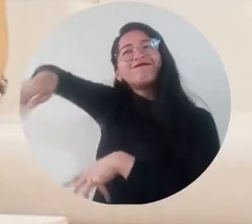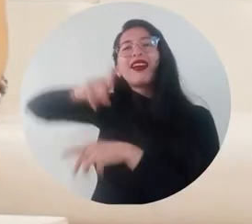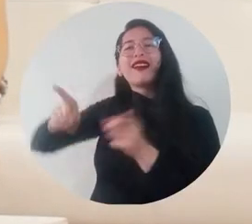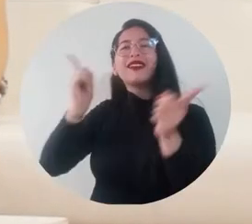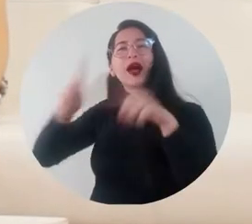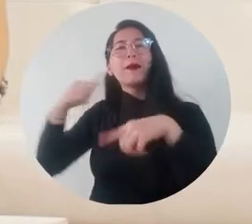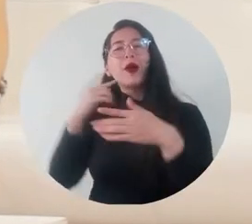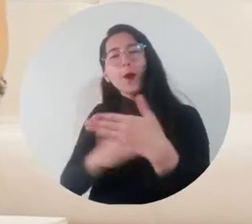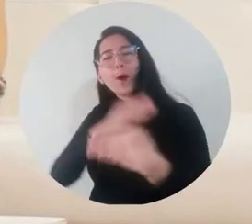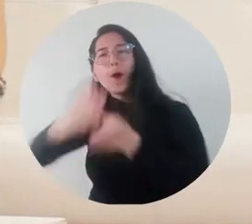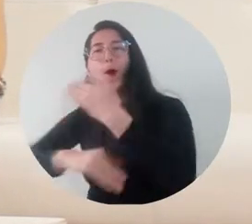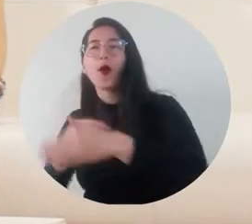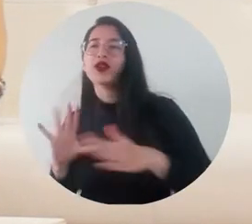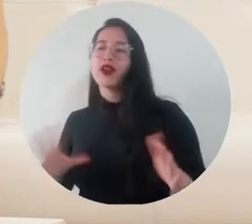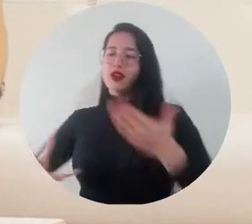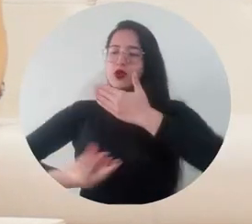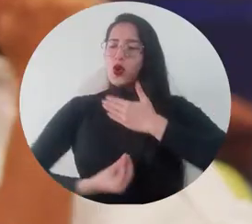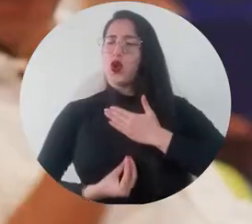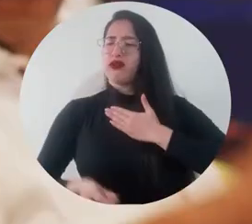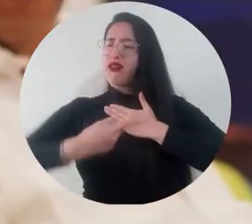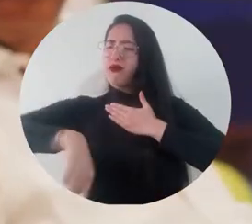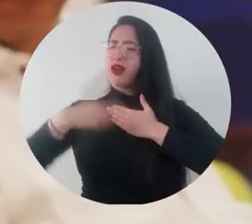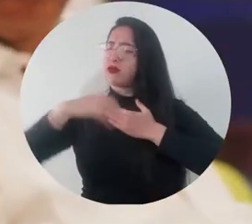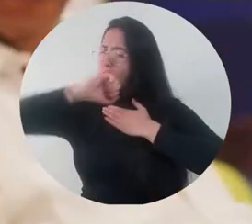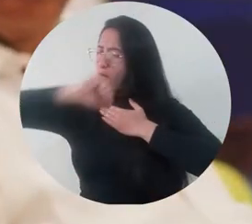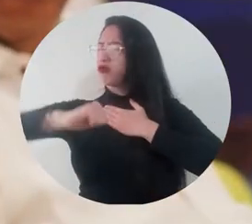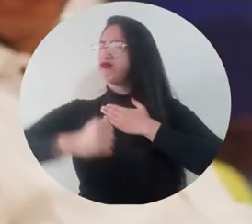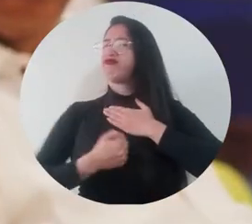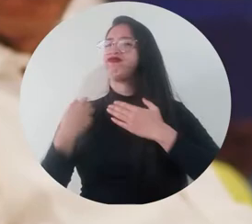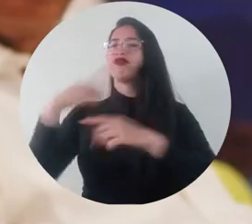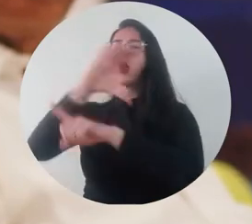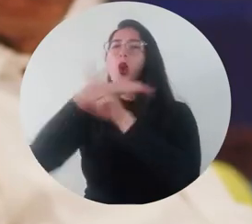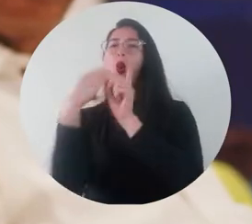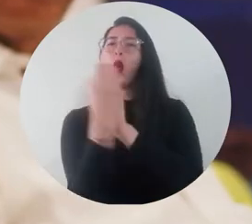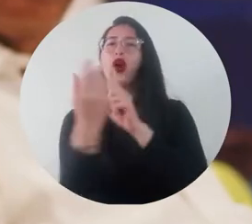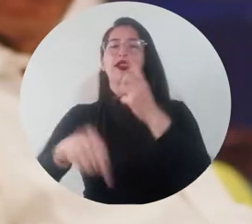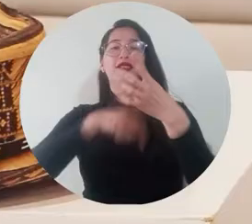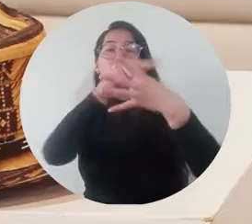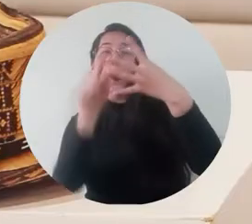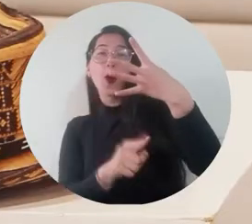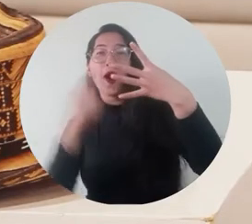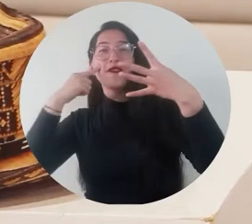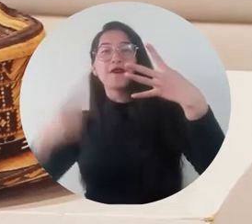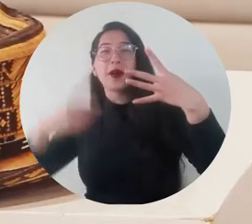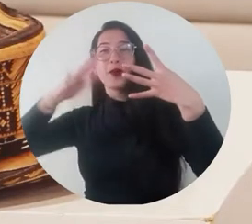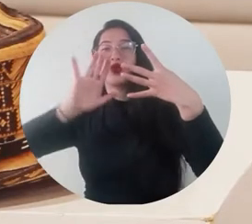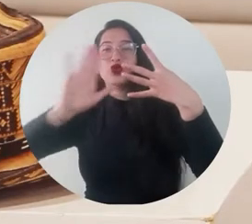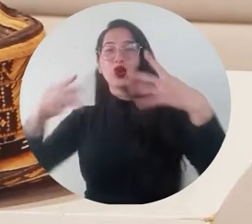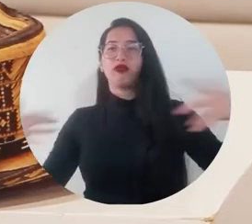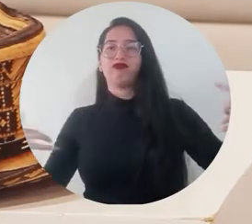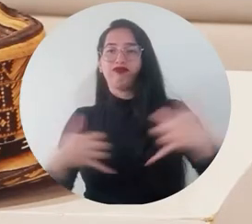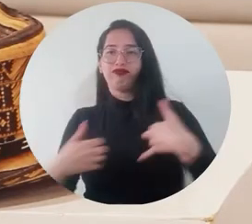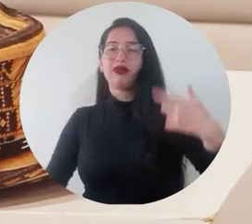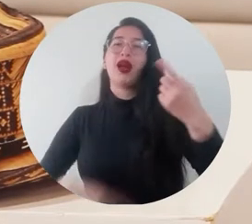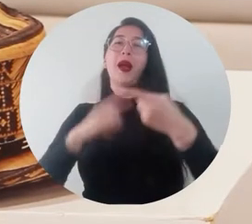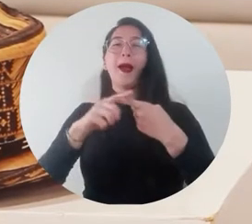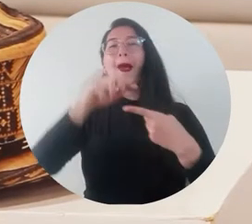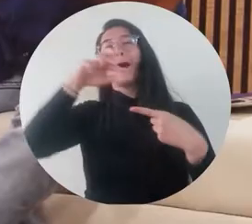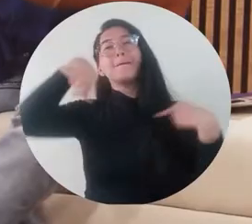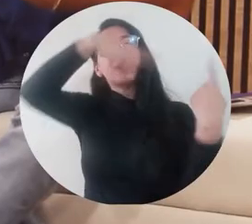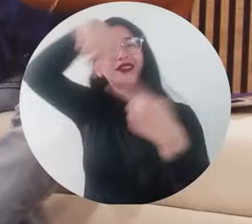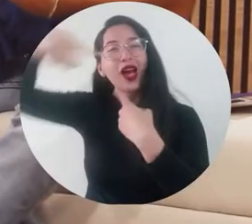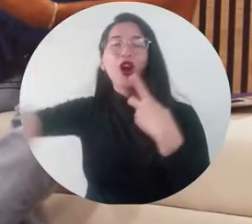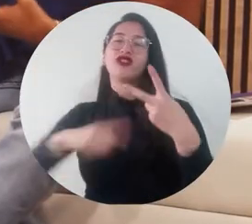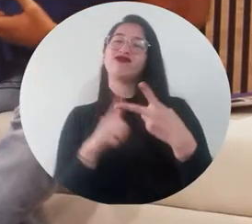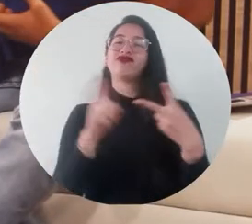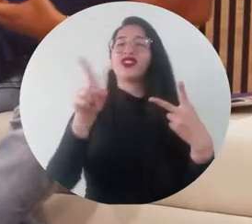Además, muestra una definición de los procesos patrimoniales a los que se refiere la manifestación cultural con énfasis en los cuatro aires